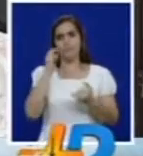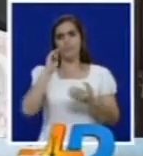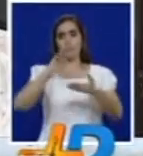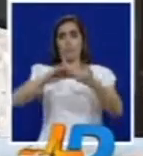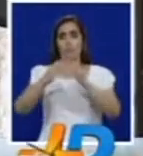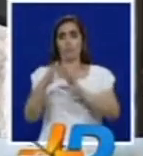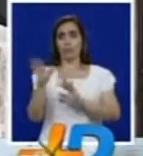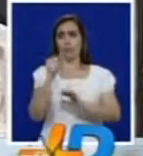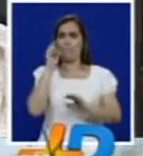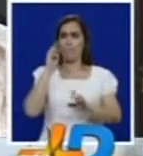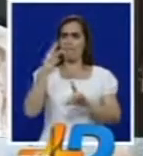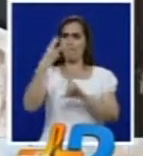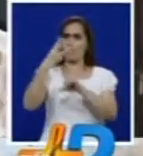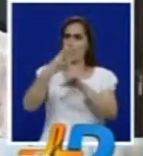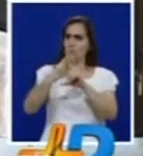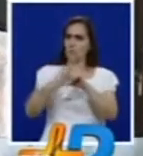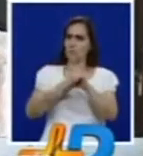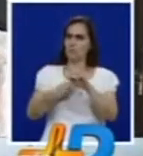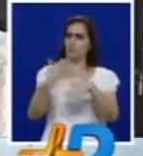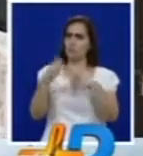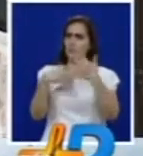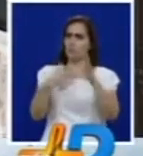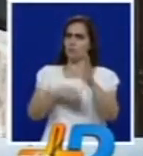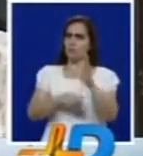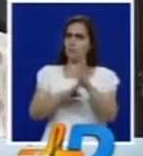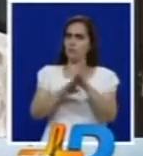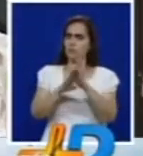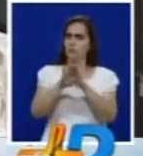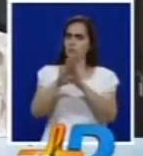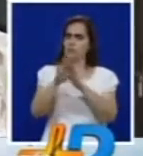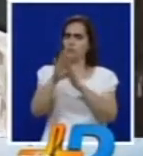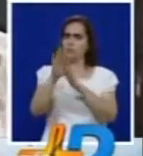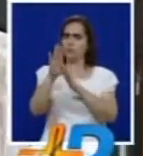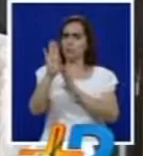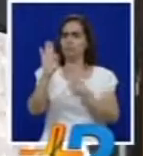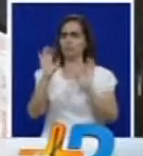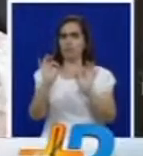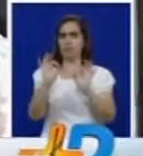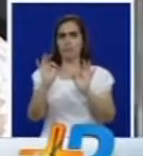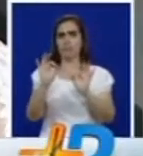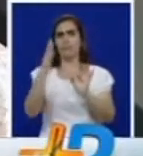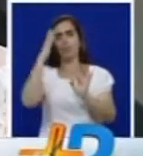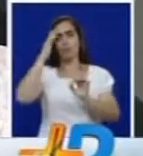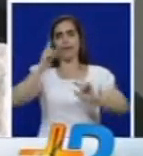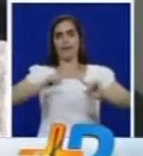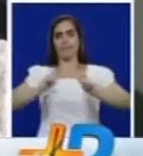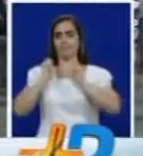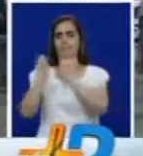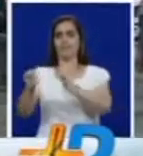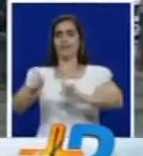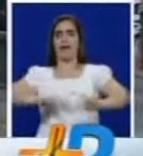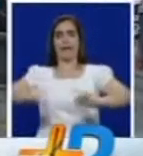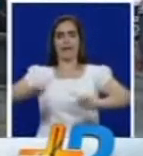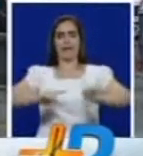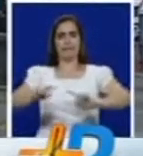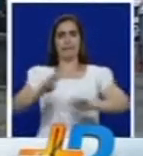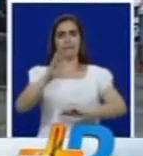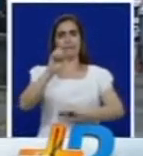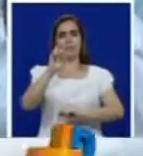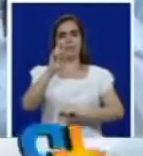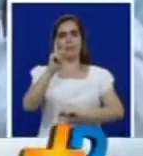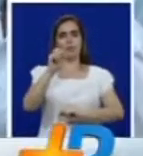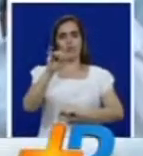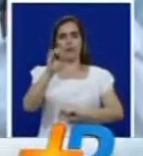meses el progreso que se ha venido gestando a partir de la gerencia del doctor Julián Bedoya este centro